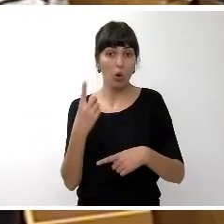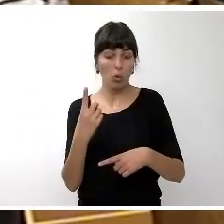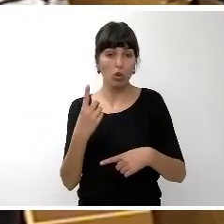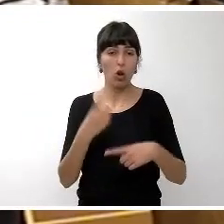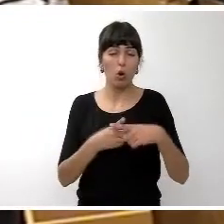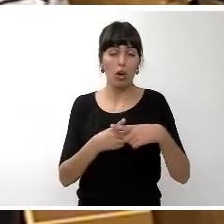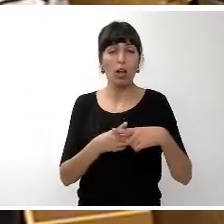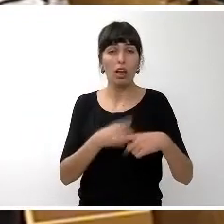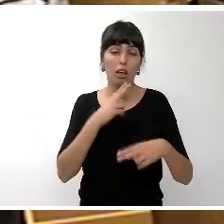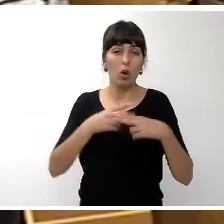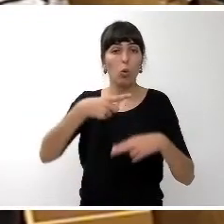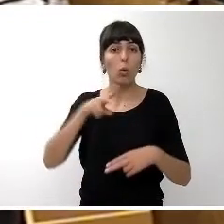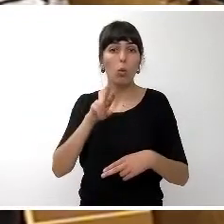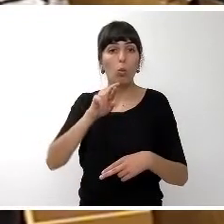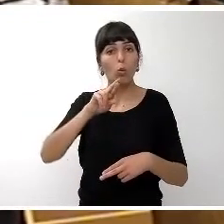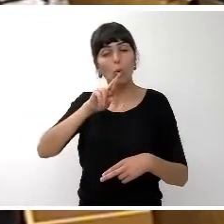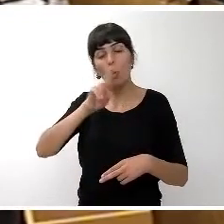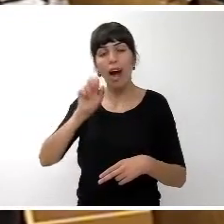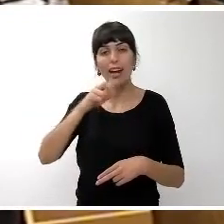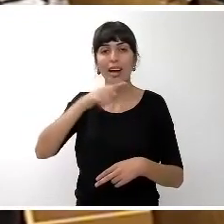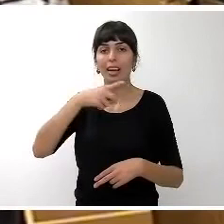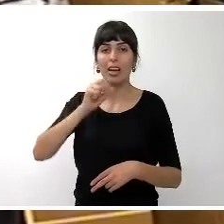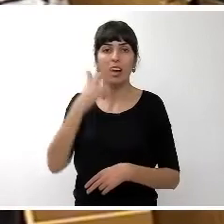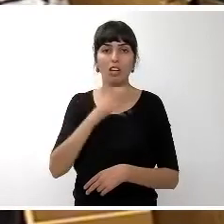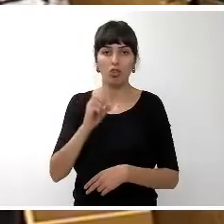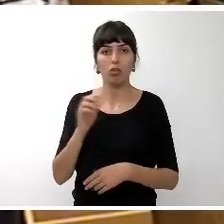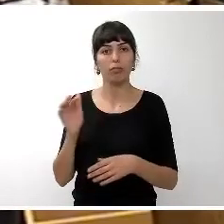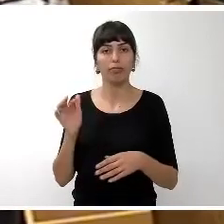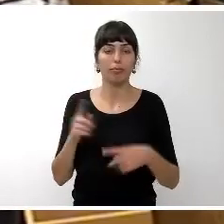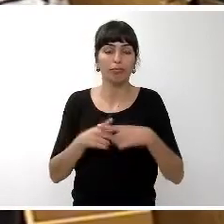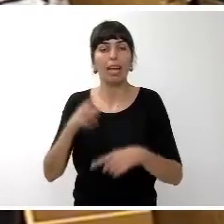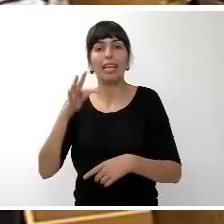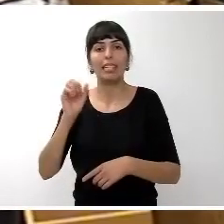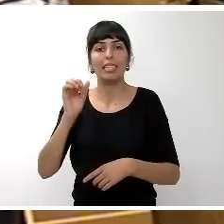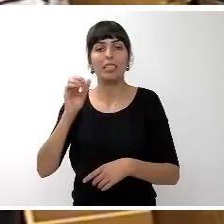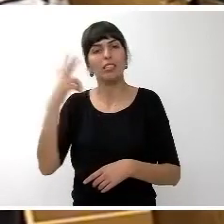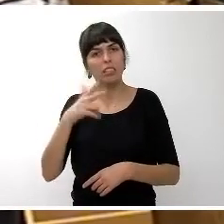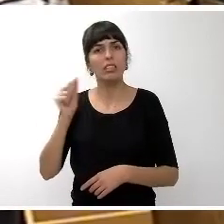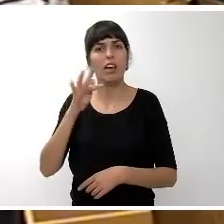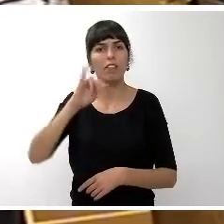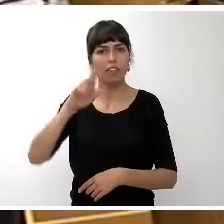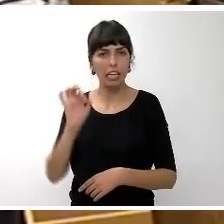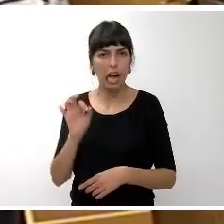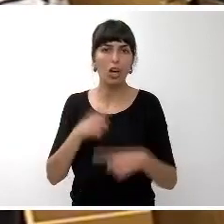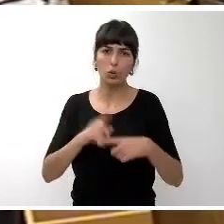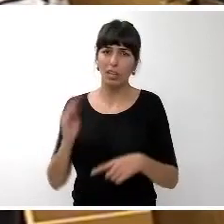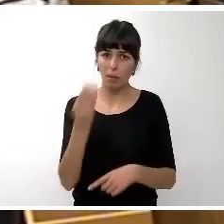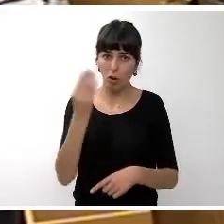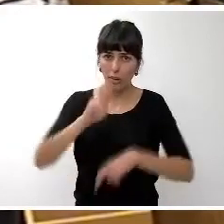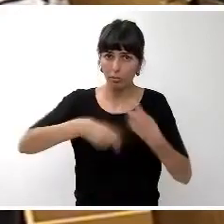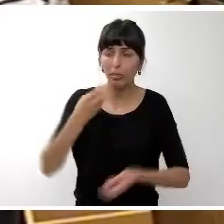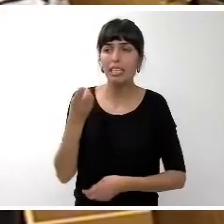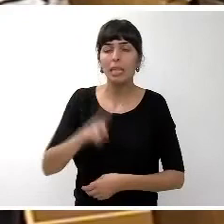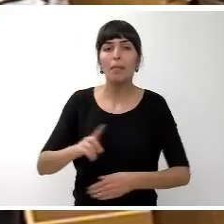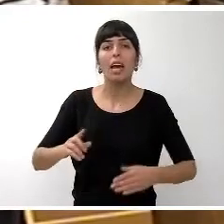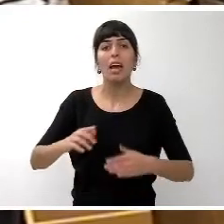Guargacho perdón Chafira o la redacción de determinados proyectos como para el acondicionamiento de la carretera de San Marcos